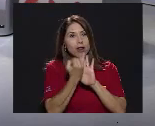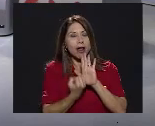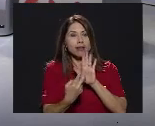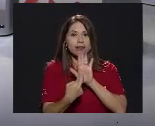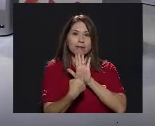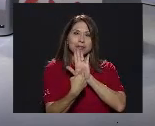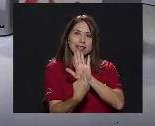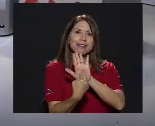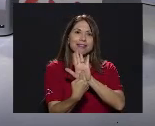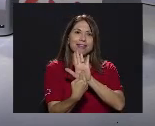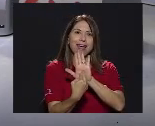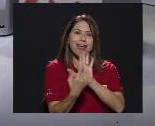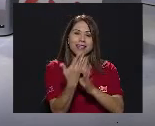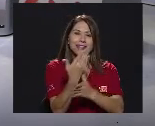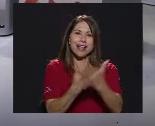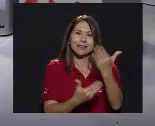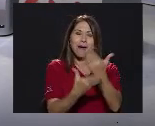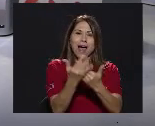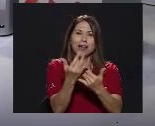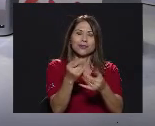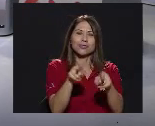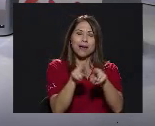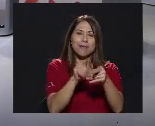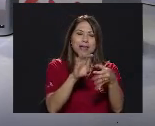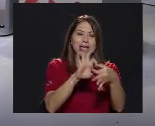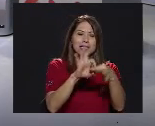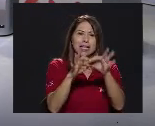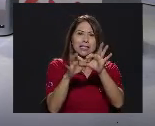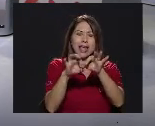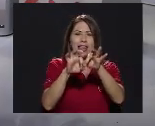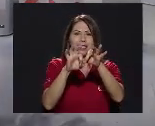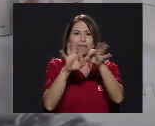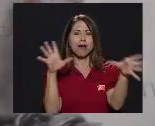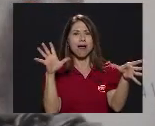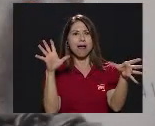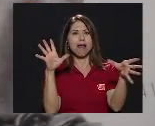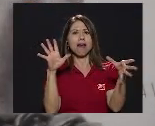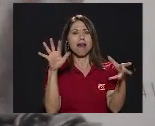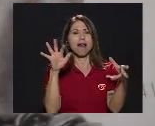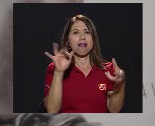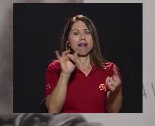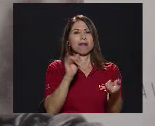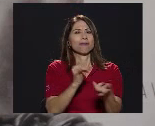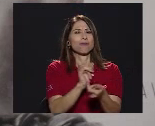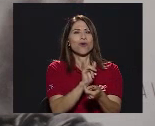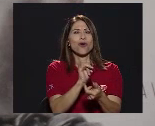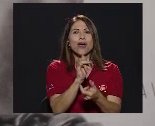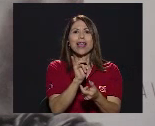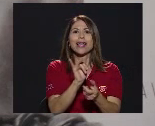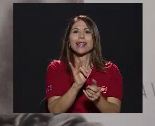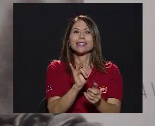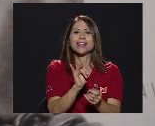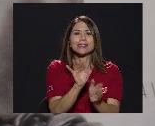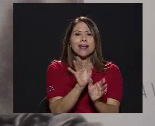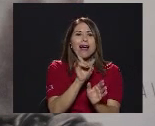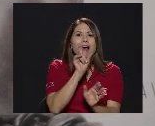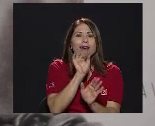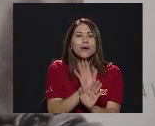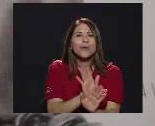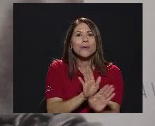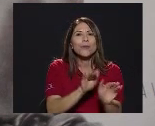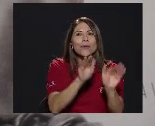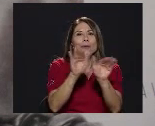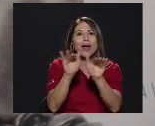Esas manos Esas cadenas Rotas ¿Verdad? Esas almas En vuelo Representadas En las aves ¿Verdad?